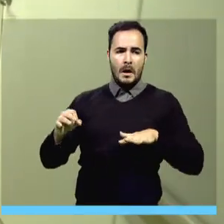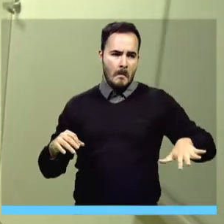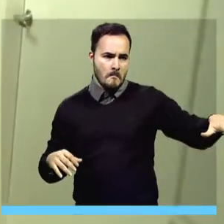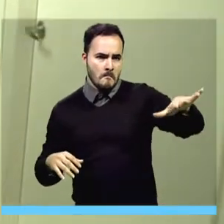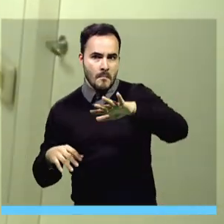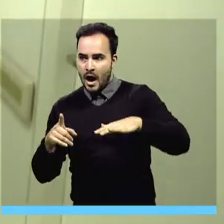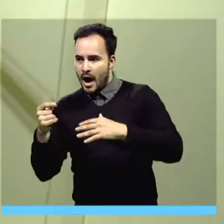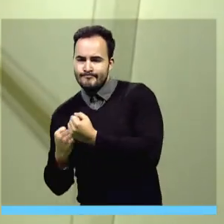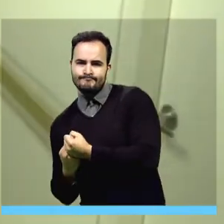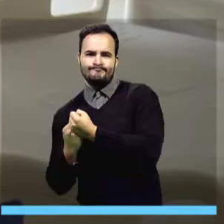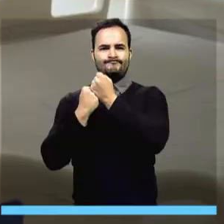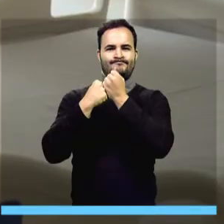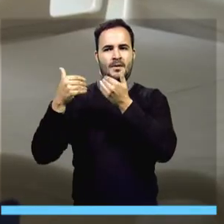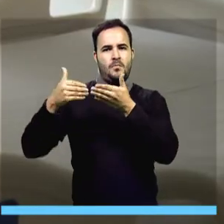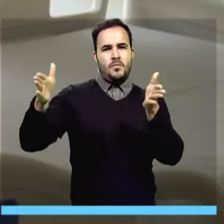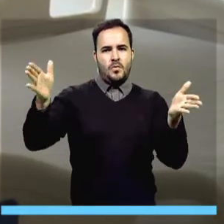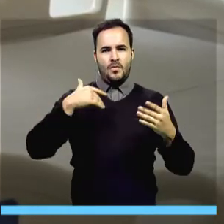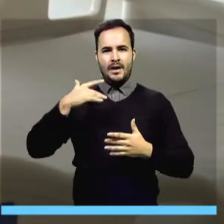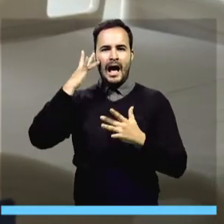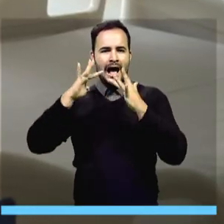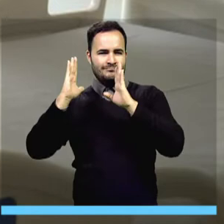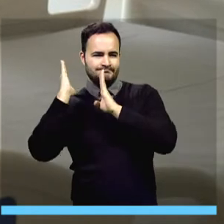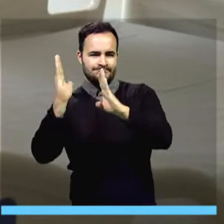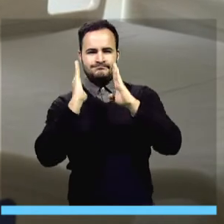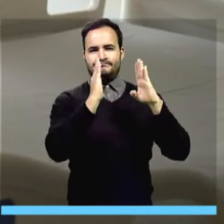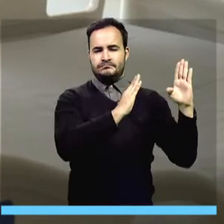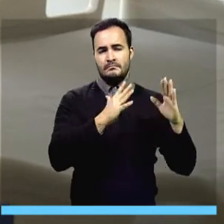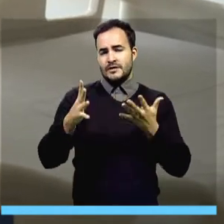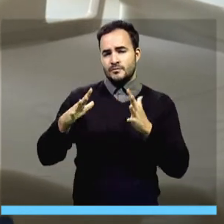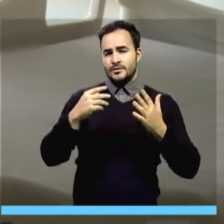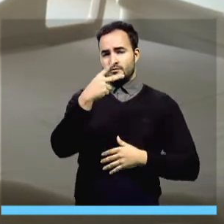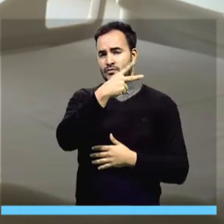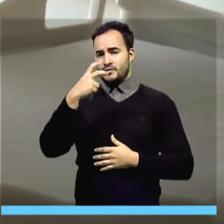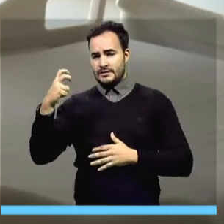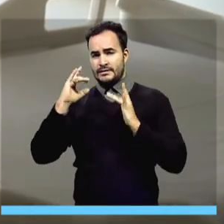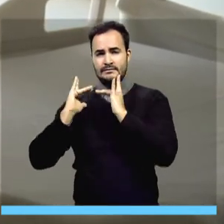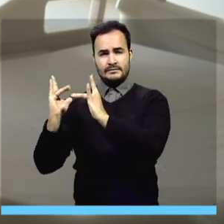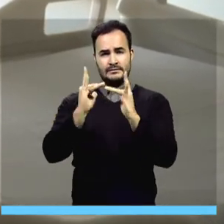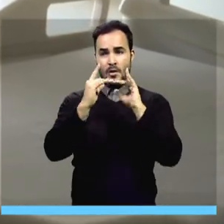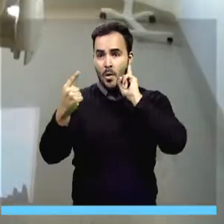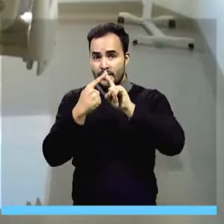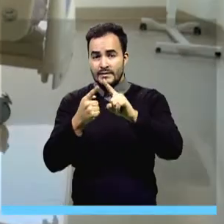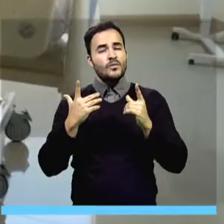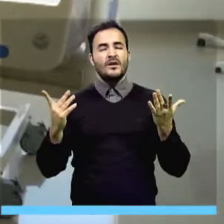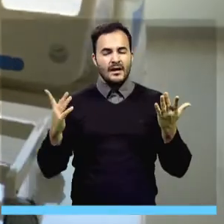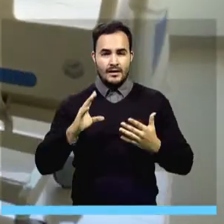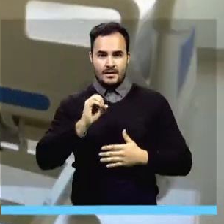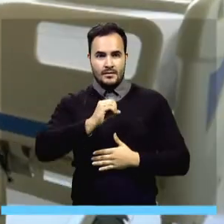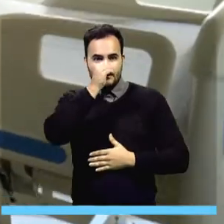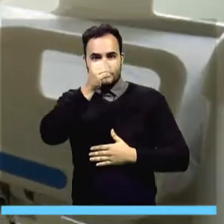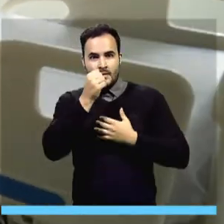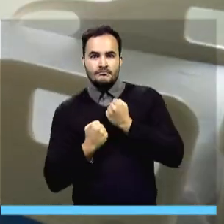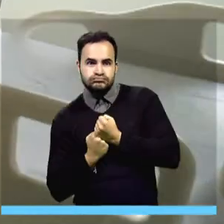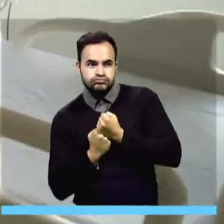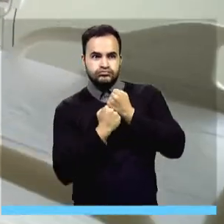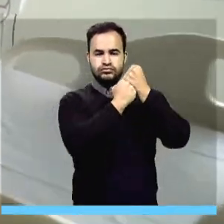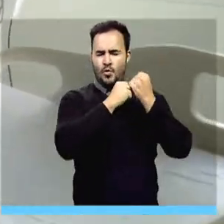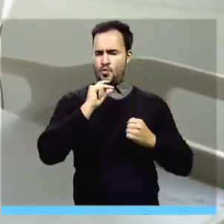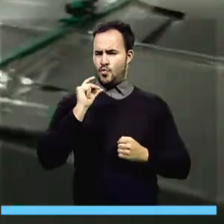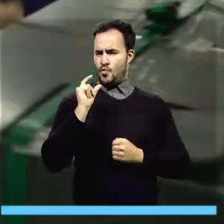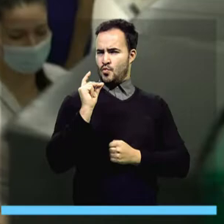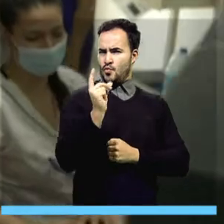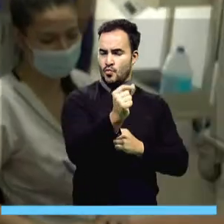en un apoyo estratégico de atención donde se proyecta contar con más de 200 camas para tratamientos de oxigenación